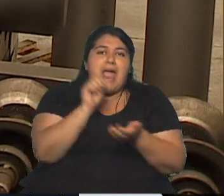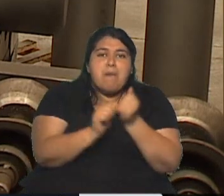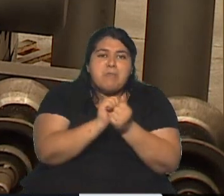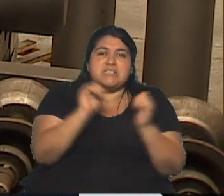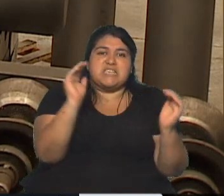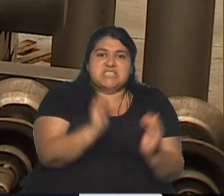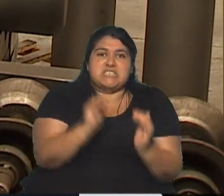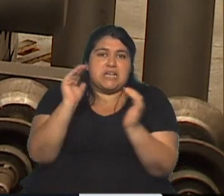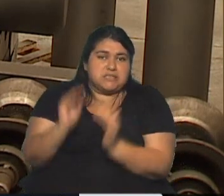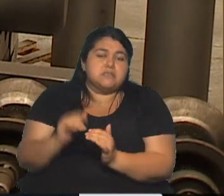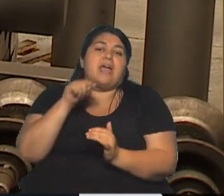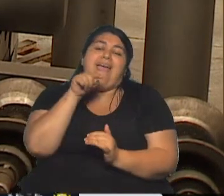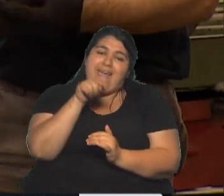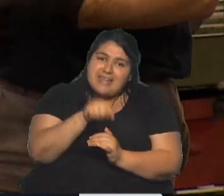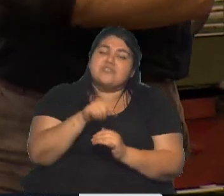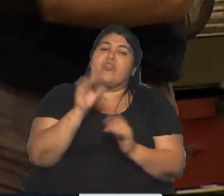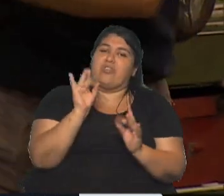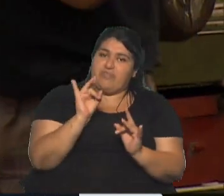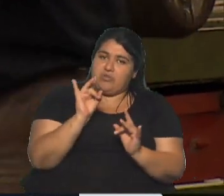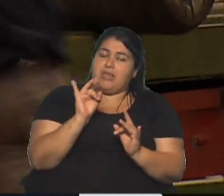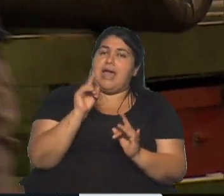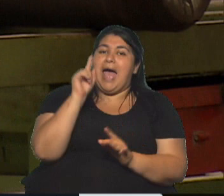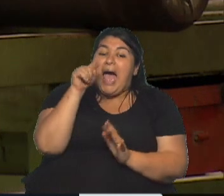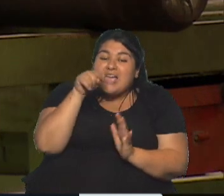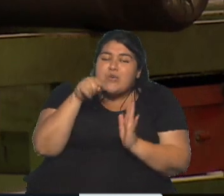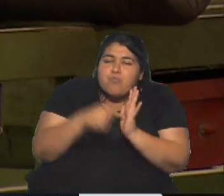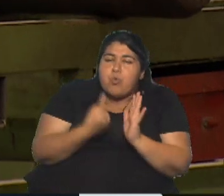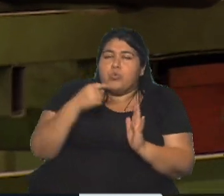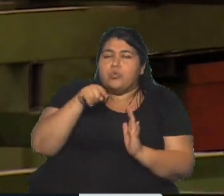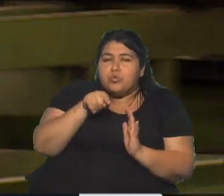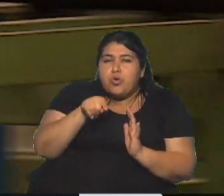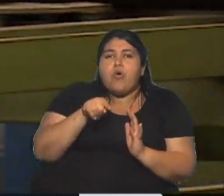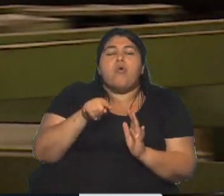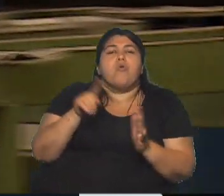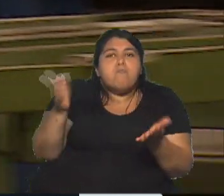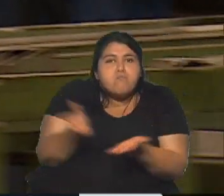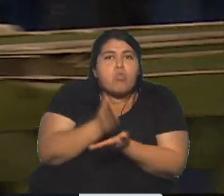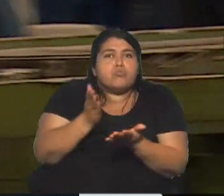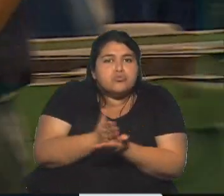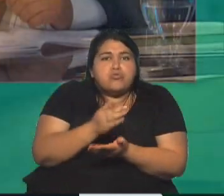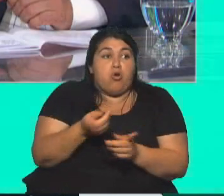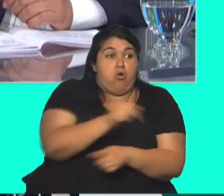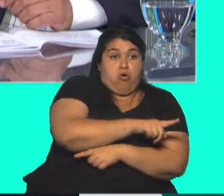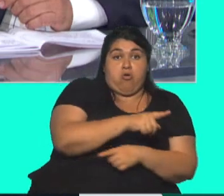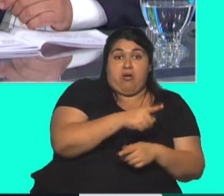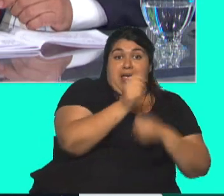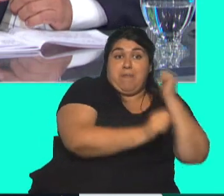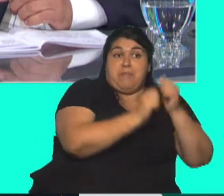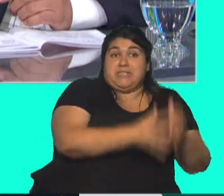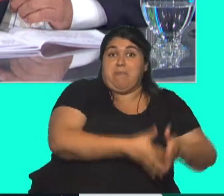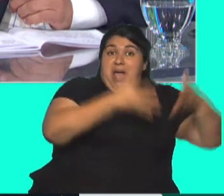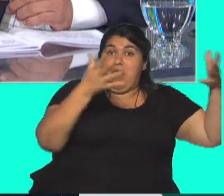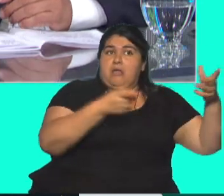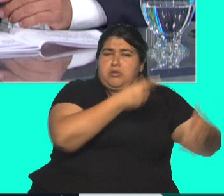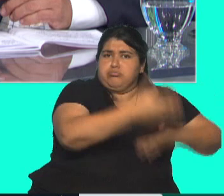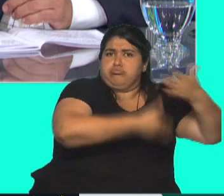todavía con dificultades. Ese es el tema, ¿no? Poner el acento en que evidentemente la capacidad instalada está creciendo en las empresas más grandes,